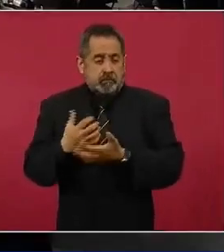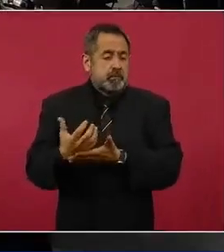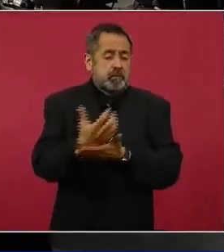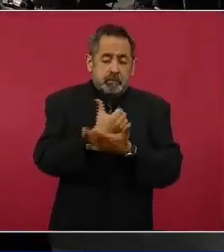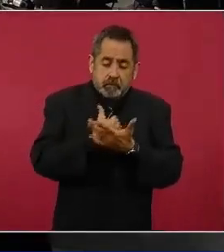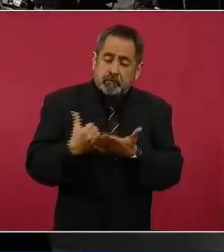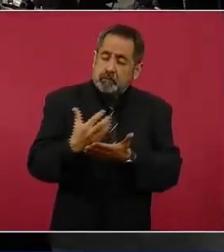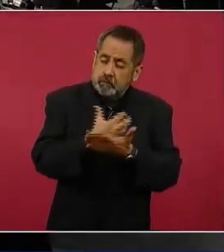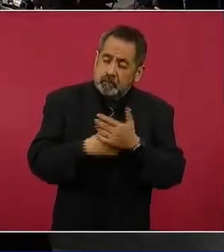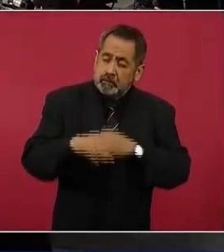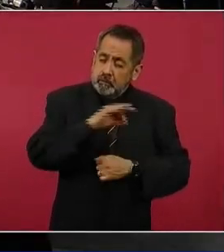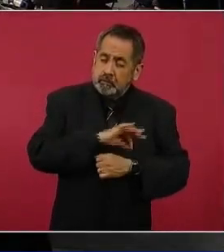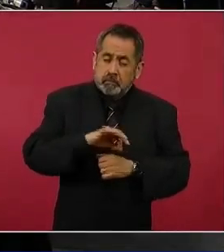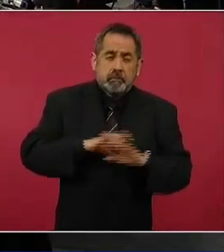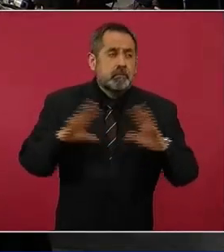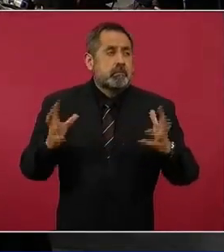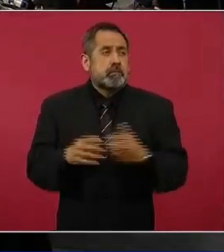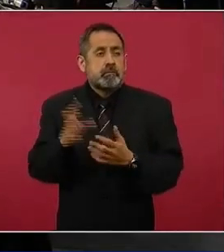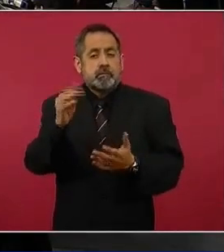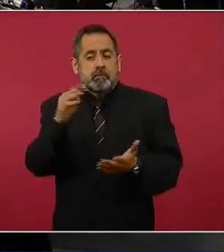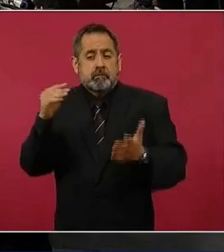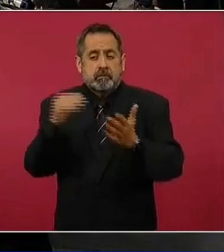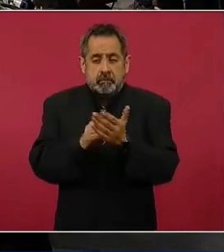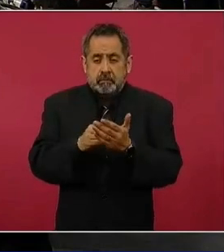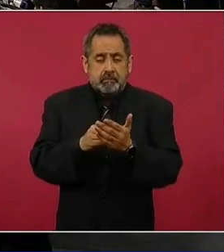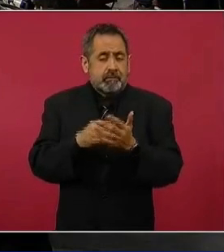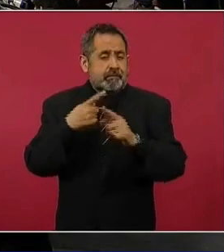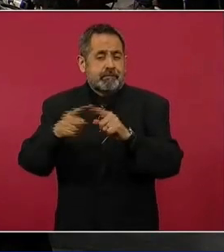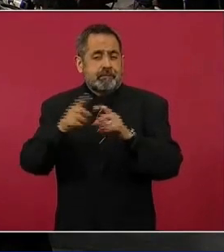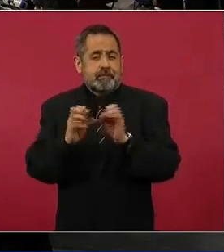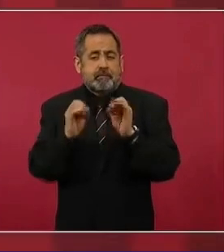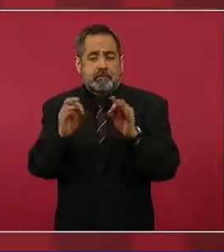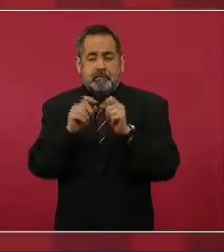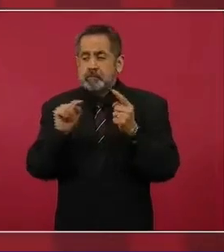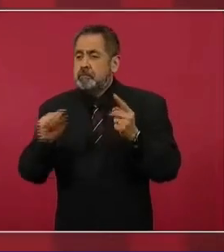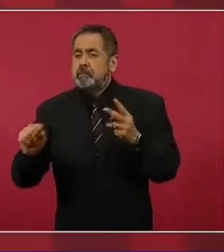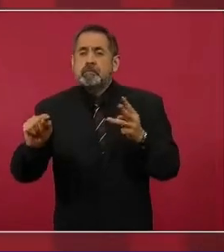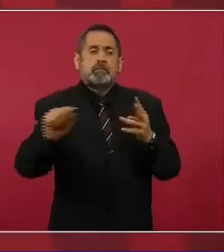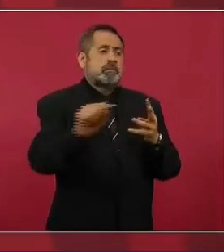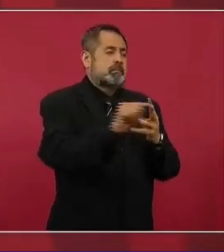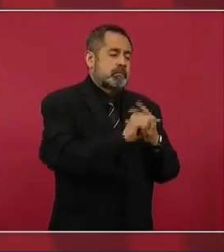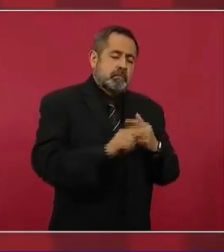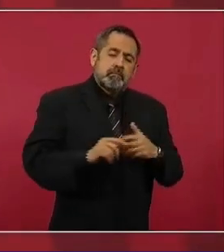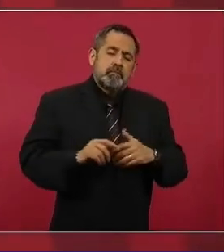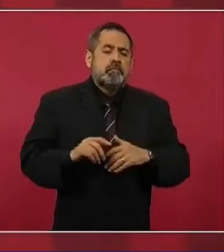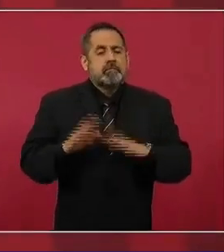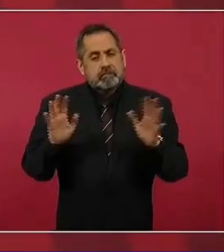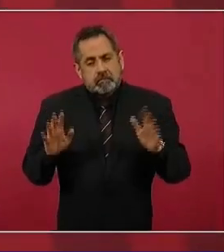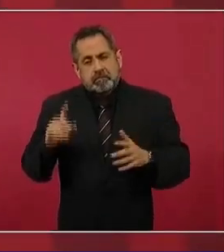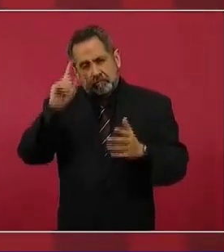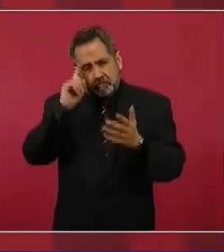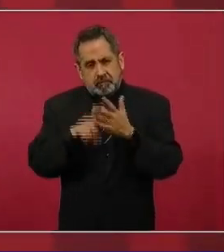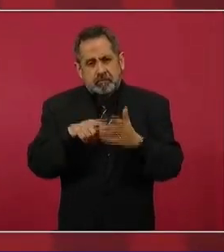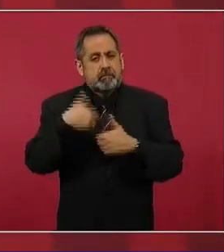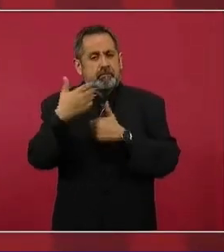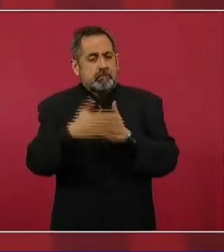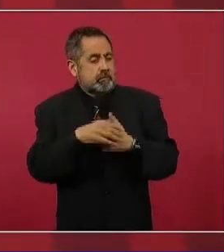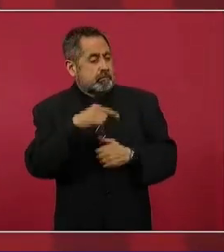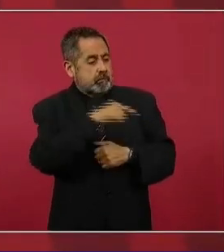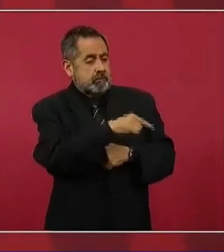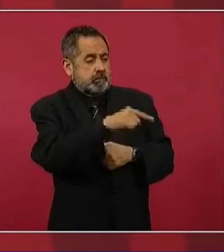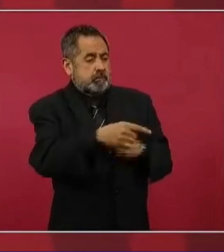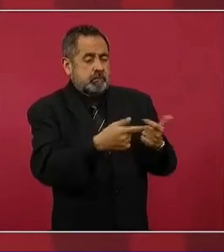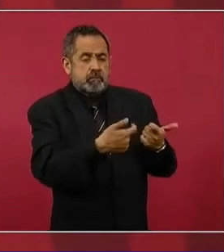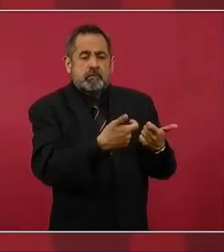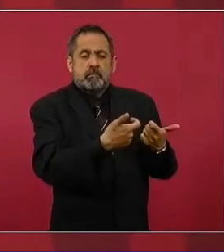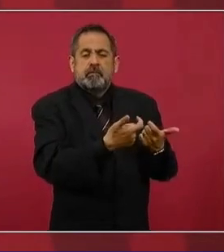país, tiene nueve mil y tantas sucursales y seguramente serán varios los grupos empresariales